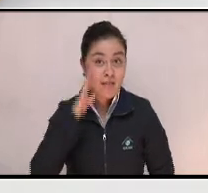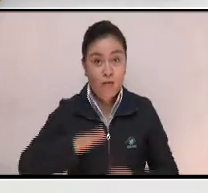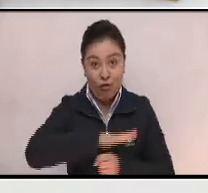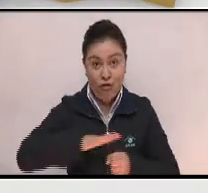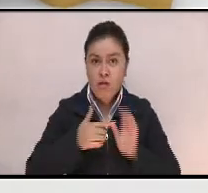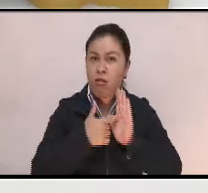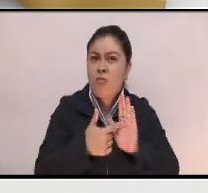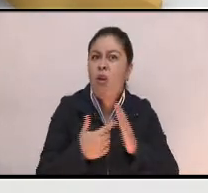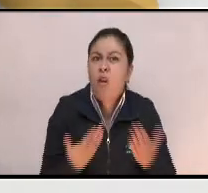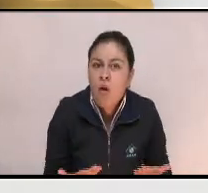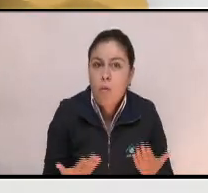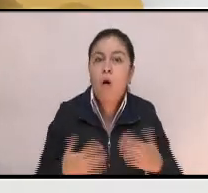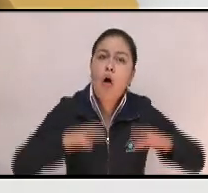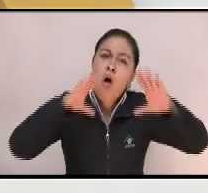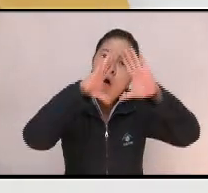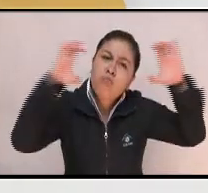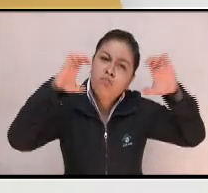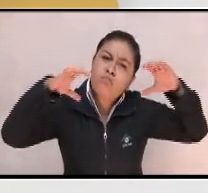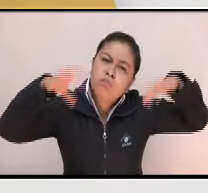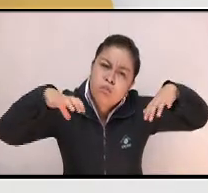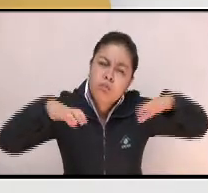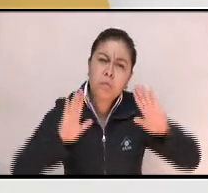se esperan lluvias de menor intensidad.